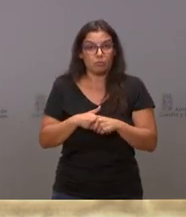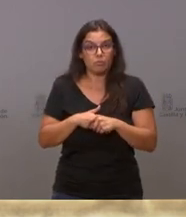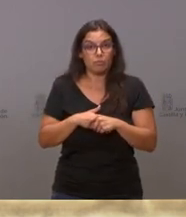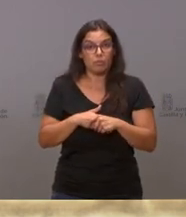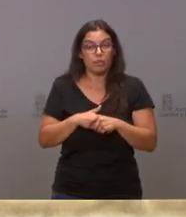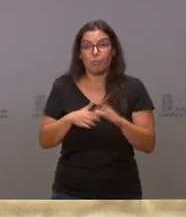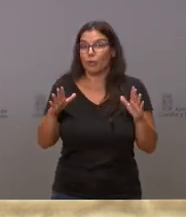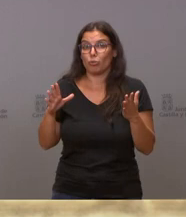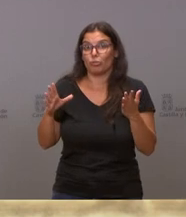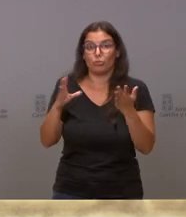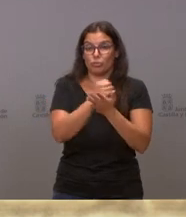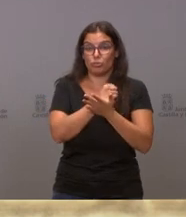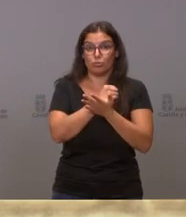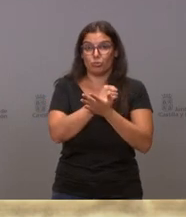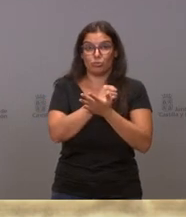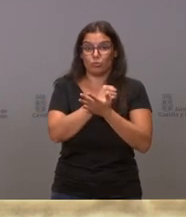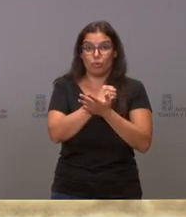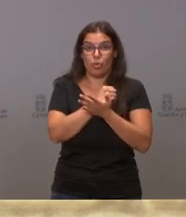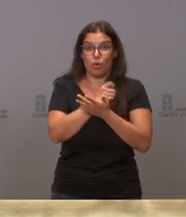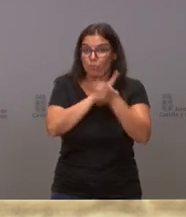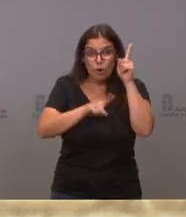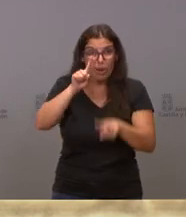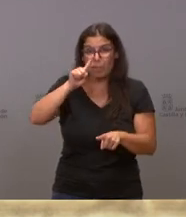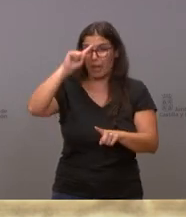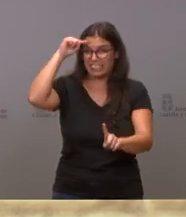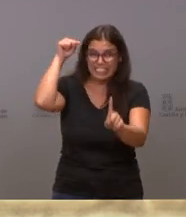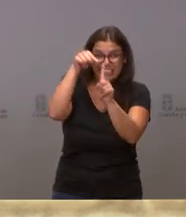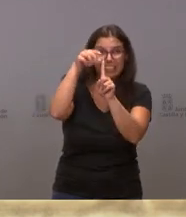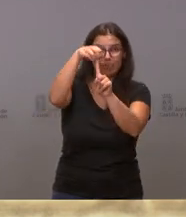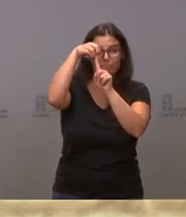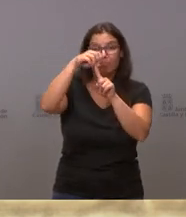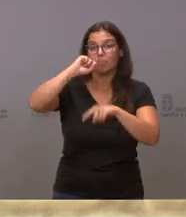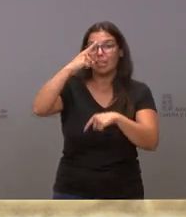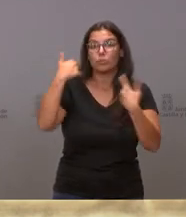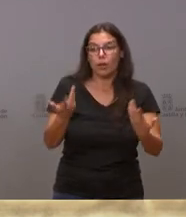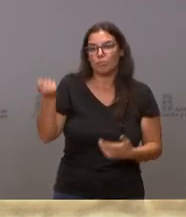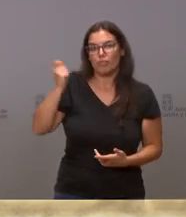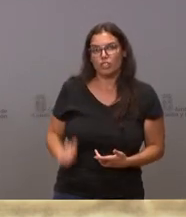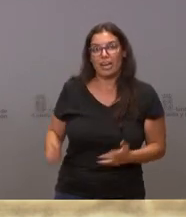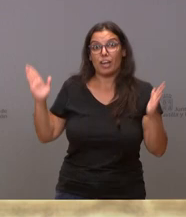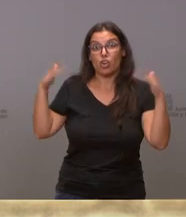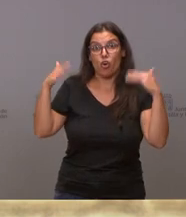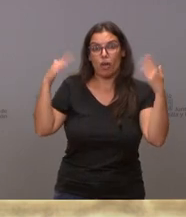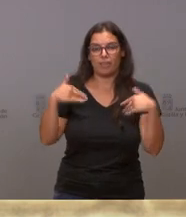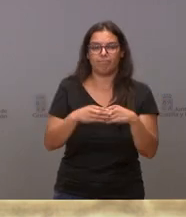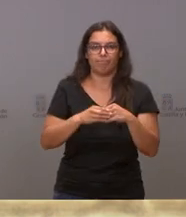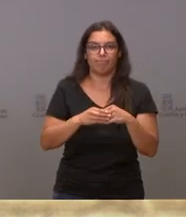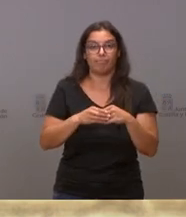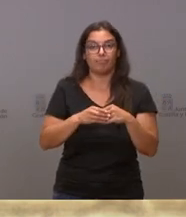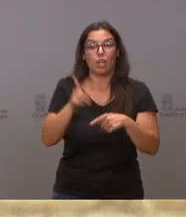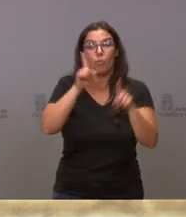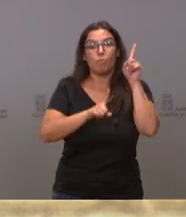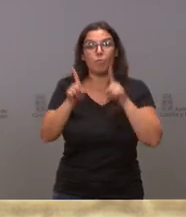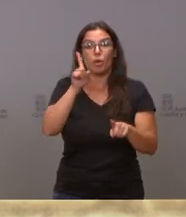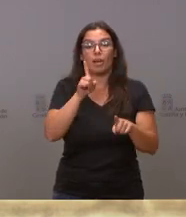pivota sobre la falta de profesionales. Falta de profesionales de la sanidad que tiene toda España. Que no es que tenga